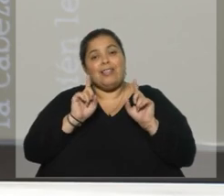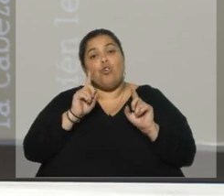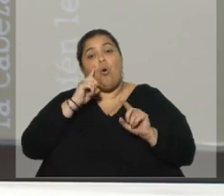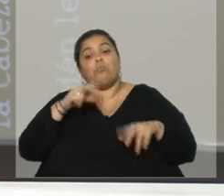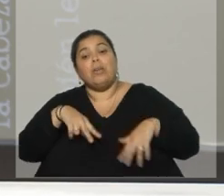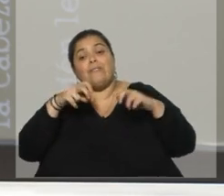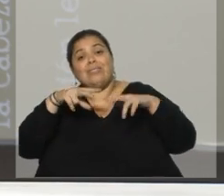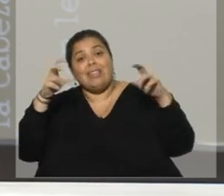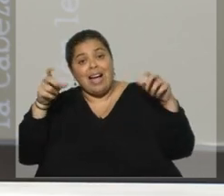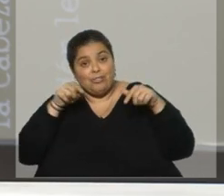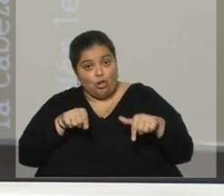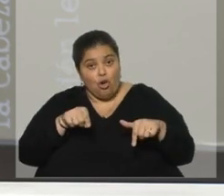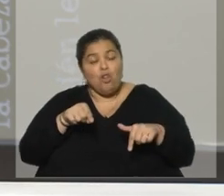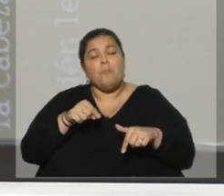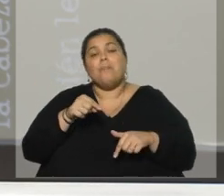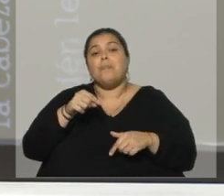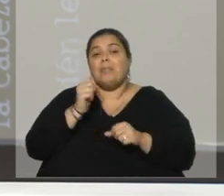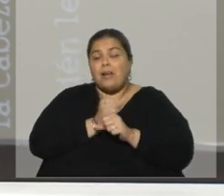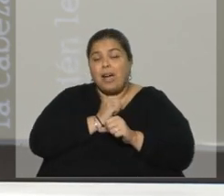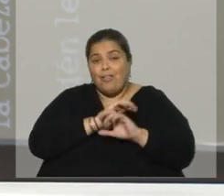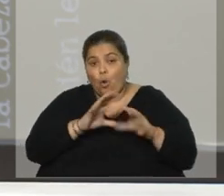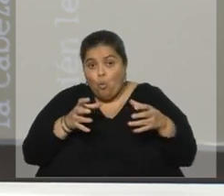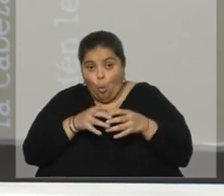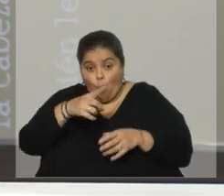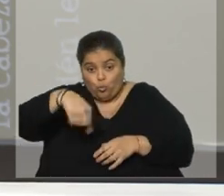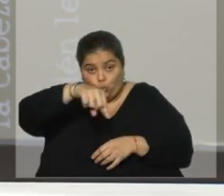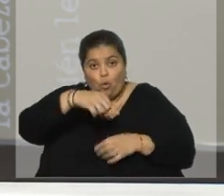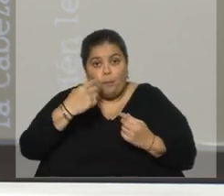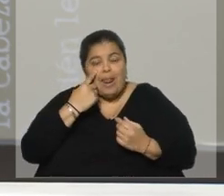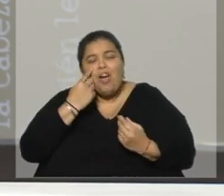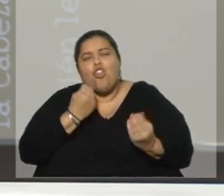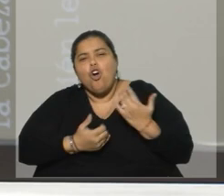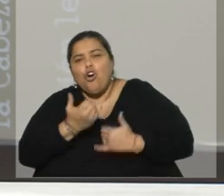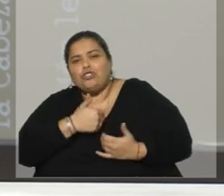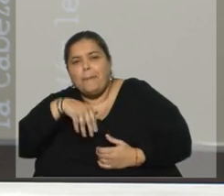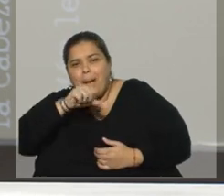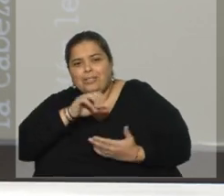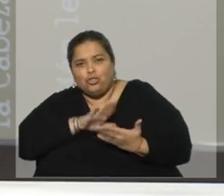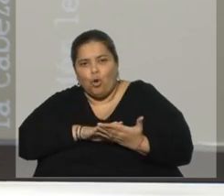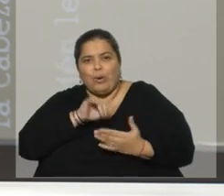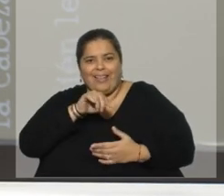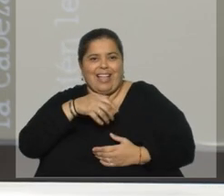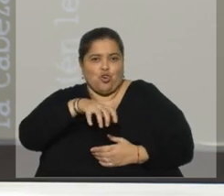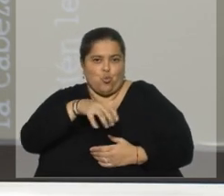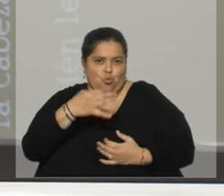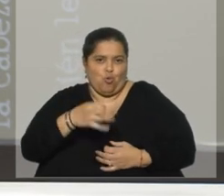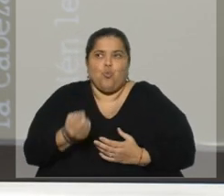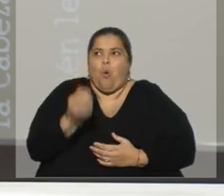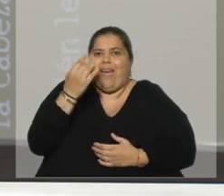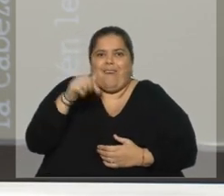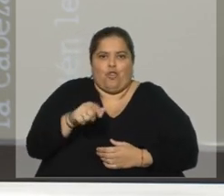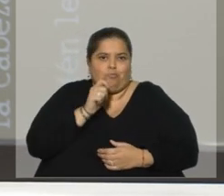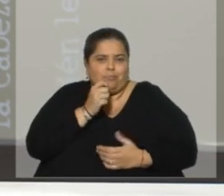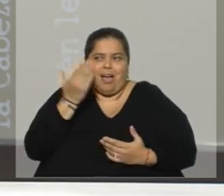investigación y que viene trabajando además con el sector para tener más conocimiento de este rubro emergente. Hay un decreto además del